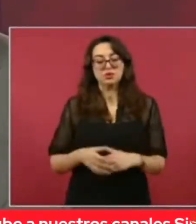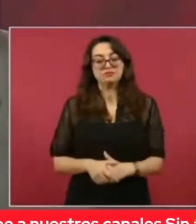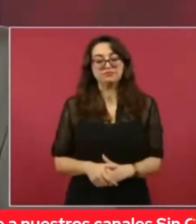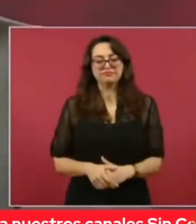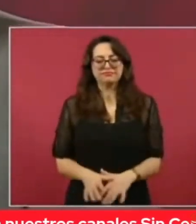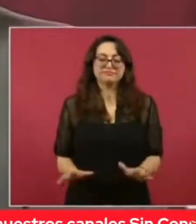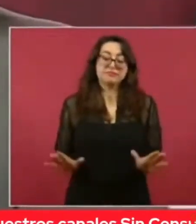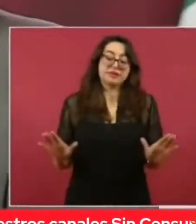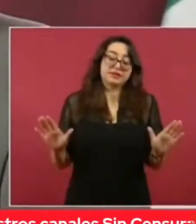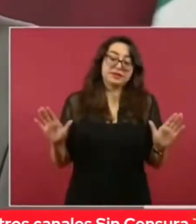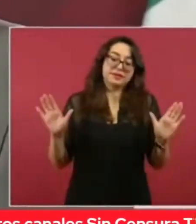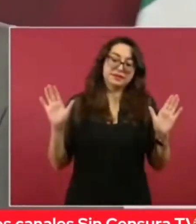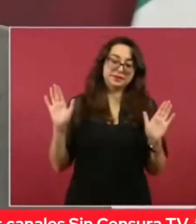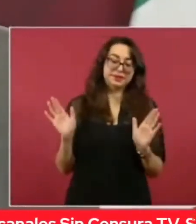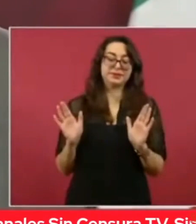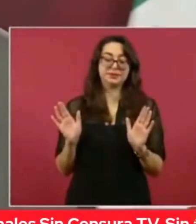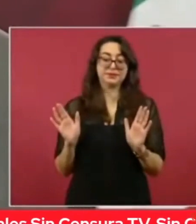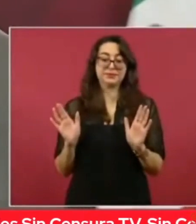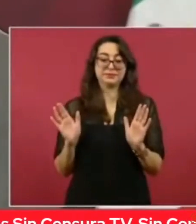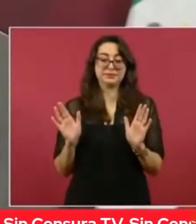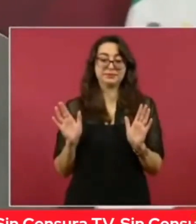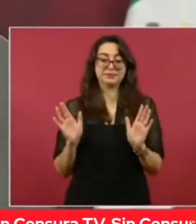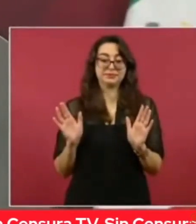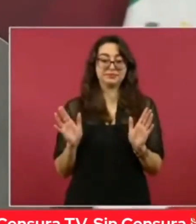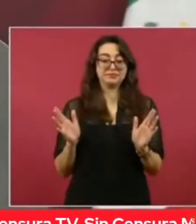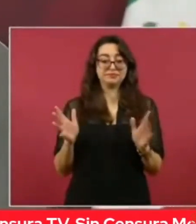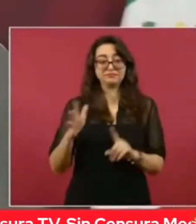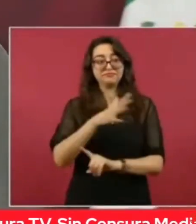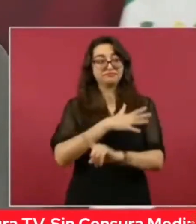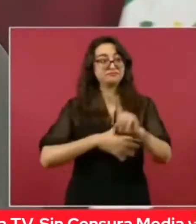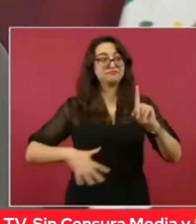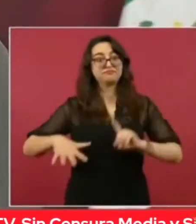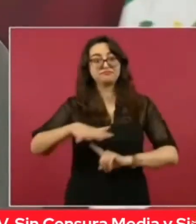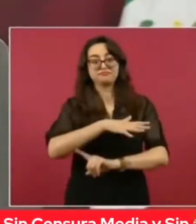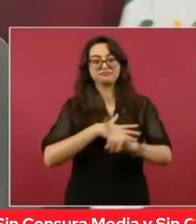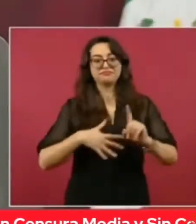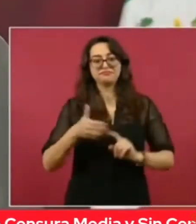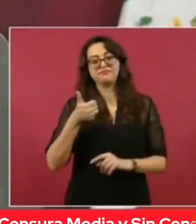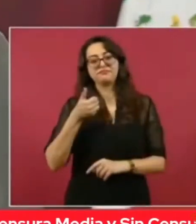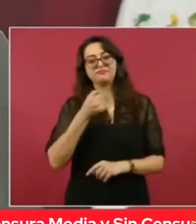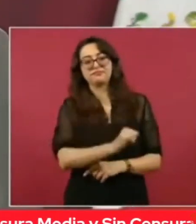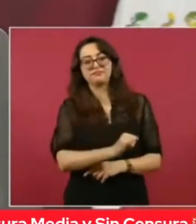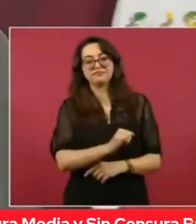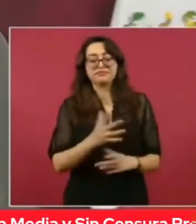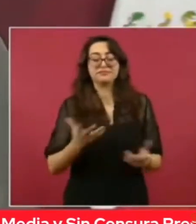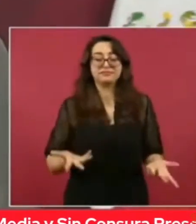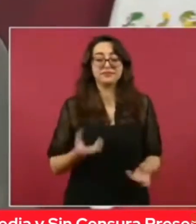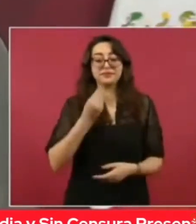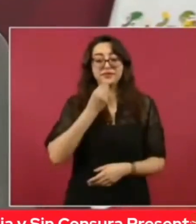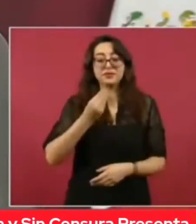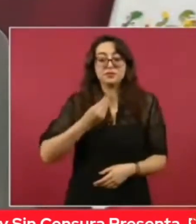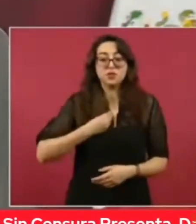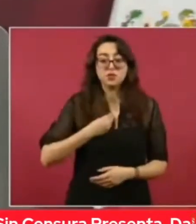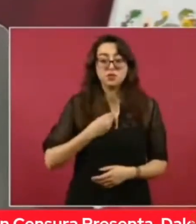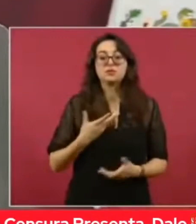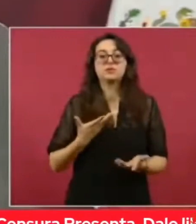así están las cosas y hay que estar por eso